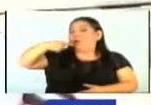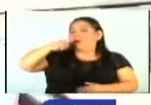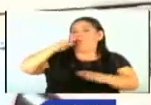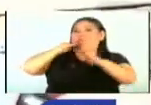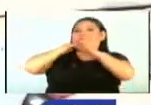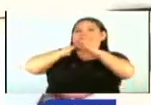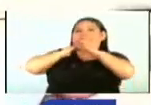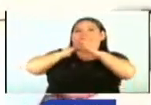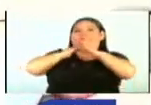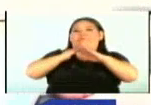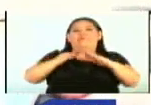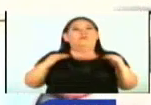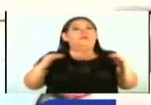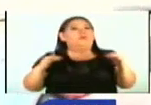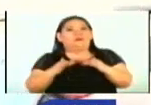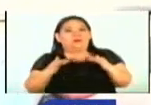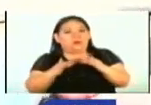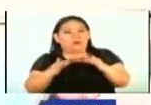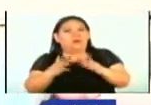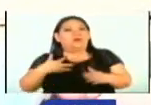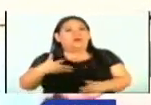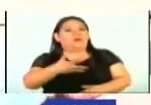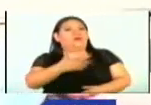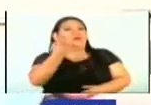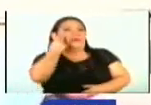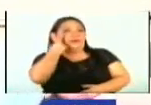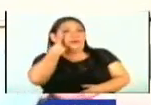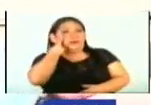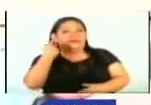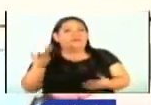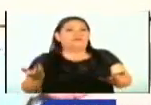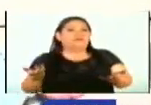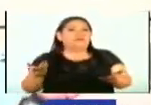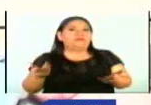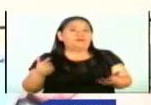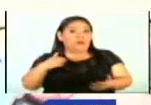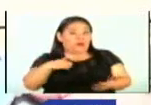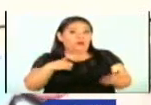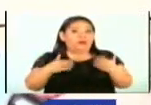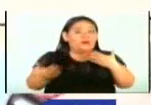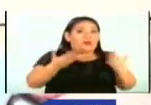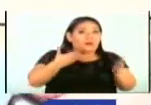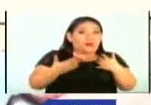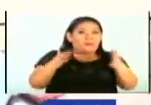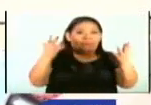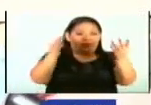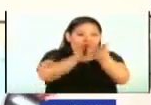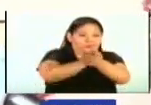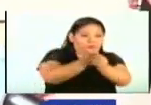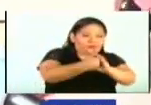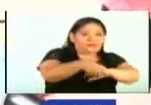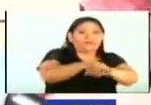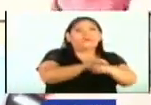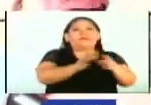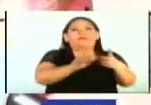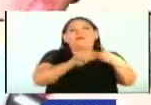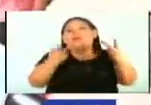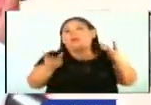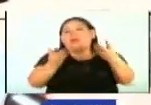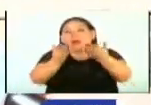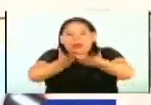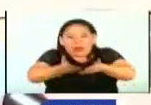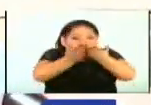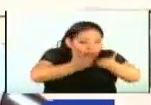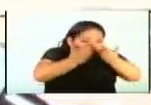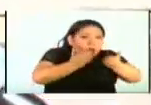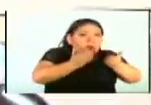¿verdad? Pero igual tener más precaución, ¿cómo le puedo explicar? Lavarse bien las manos, lavarse la cara